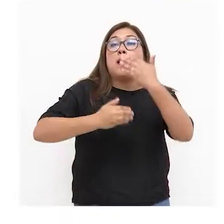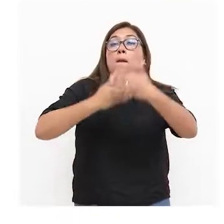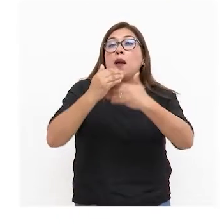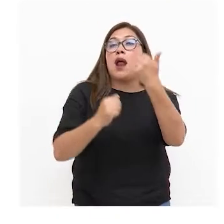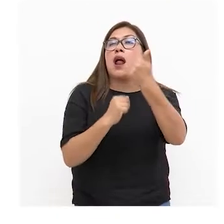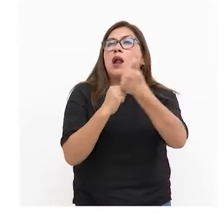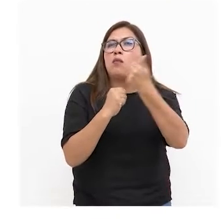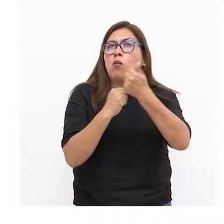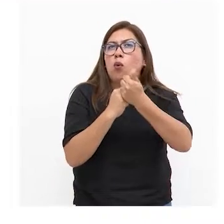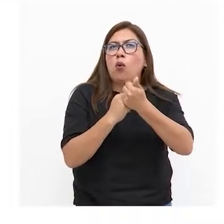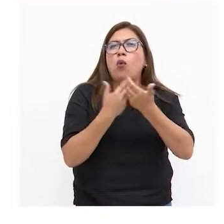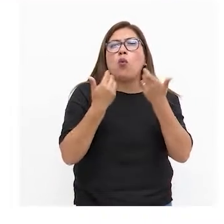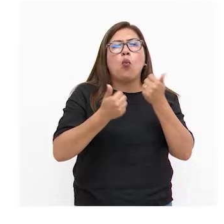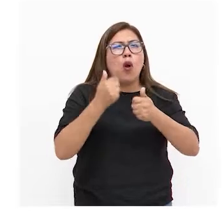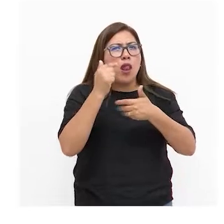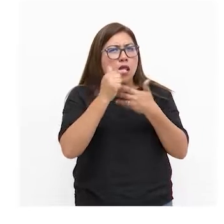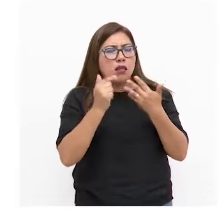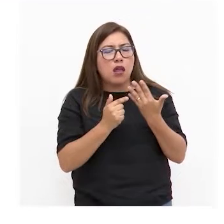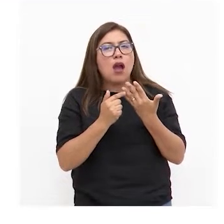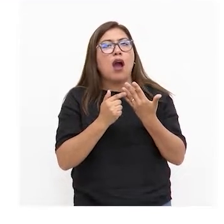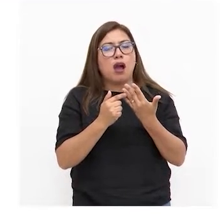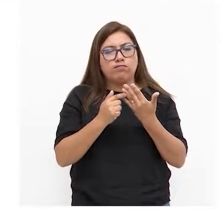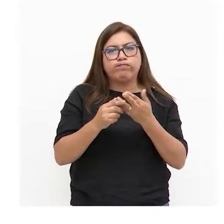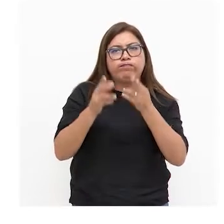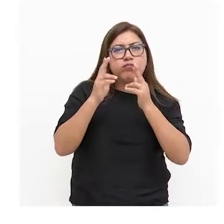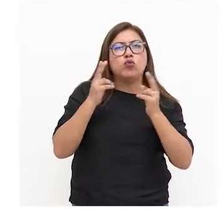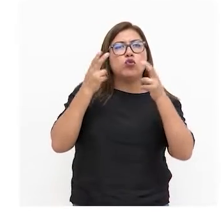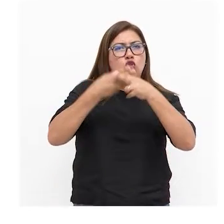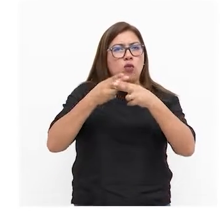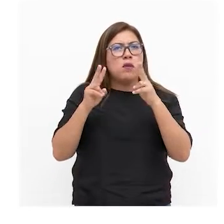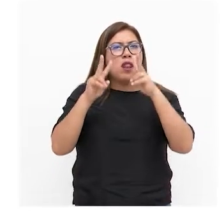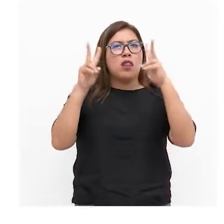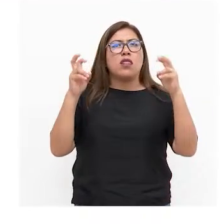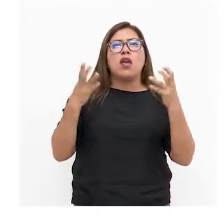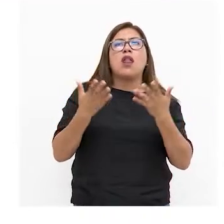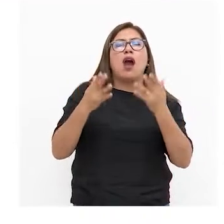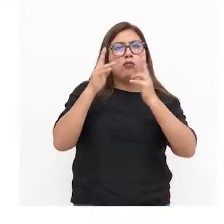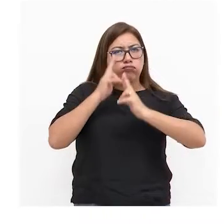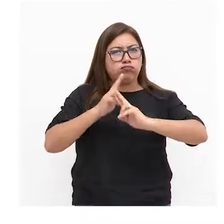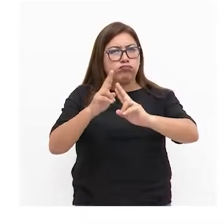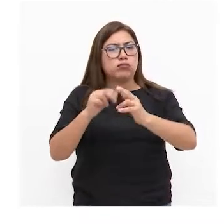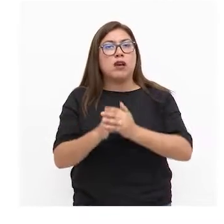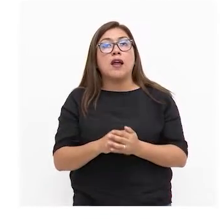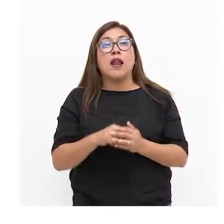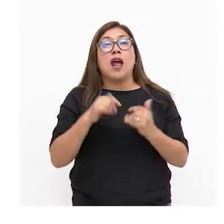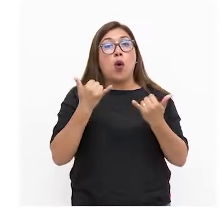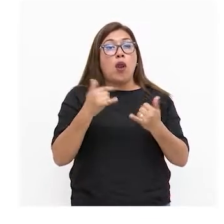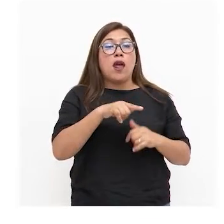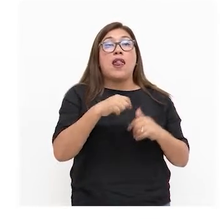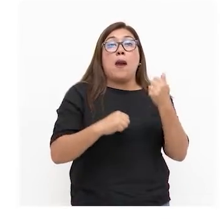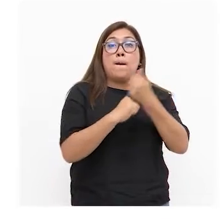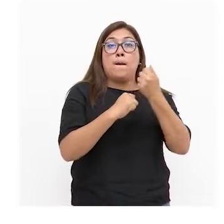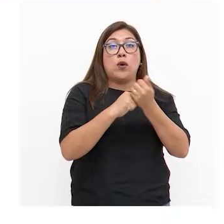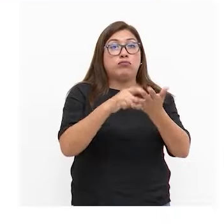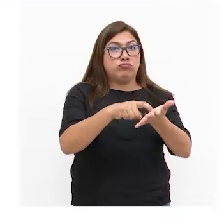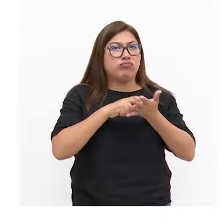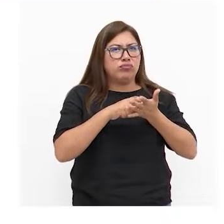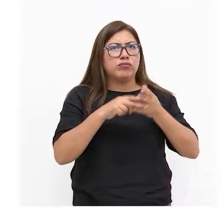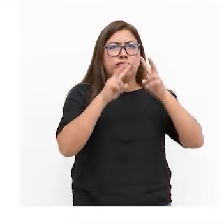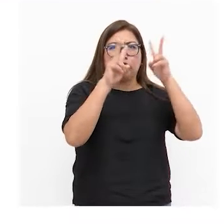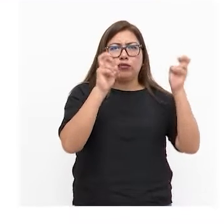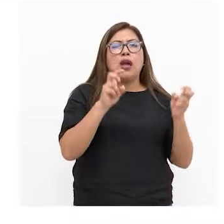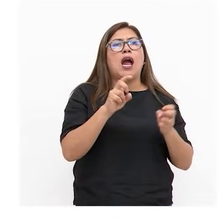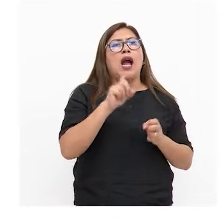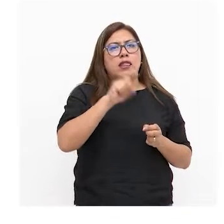proceso para apoyos facultativos se denomina reconocimiento mientras que el de apoyos obligatorios